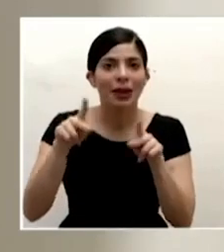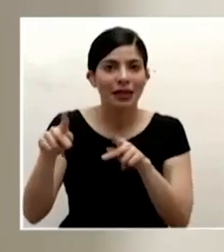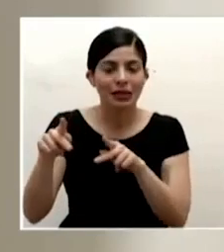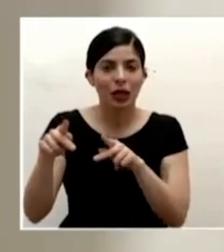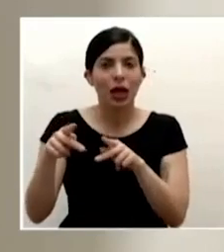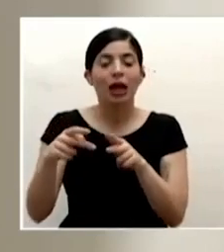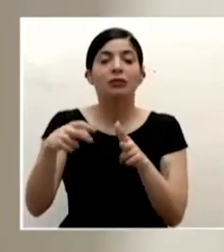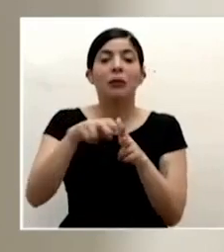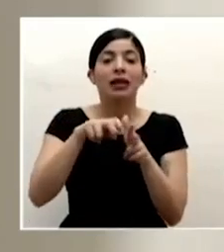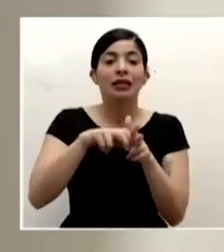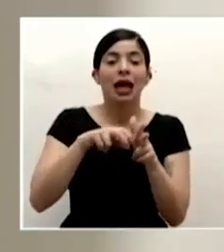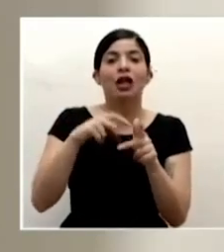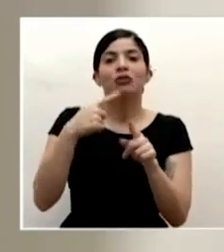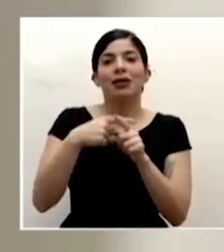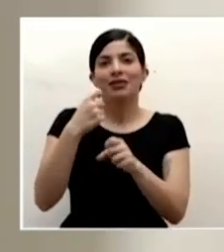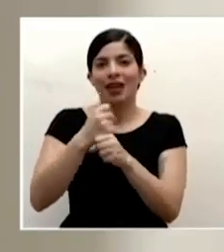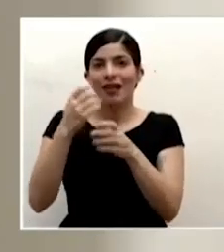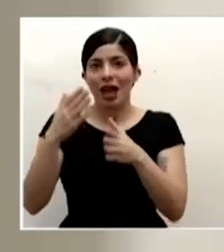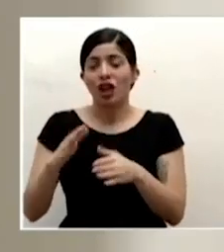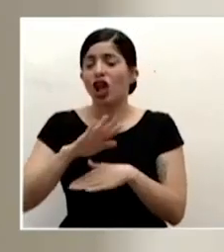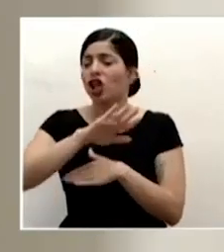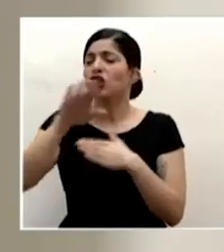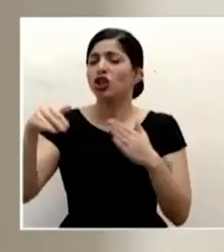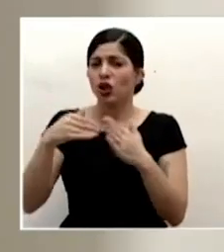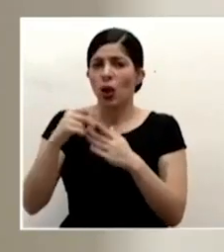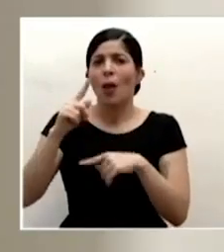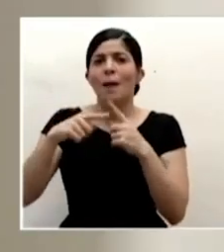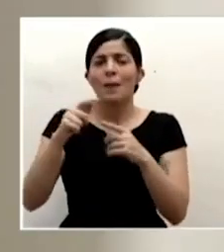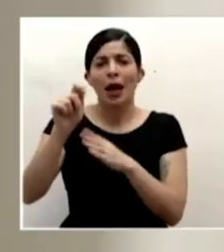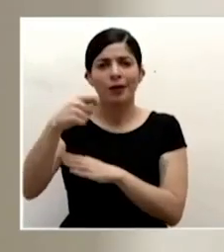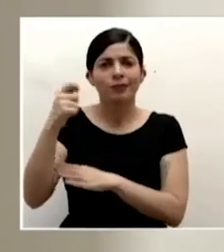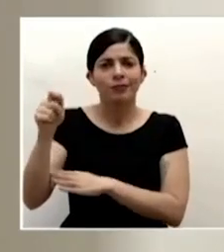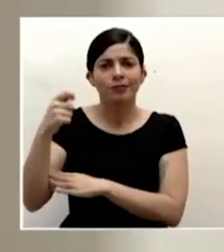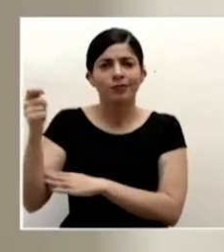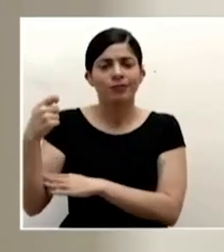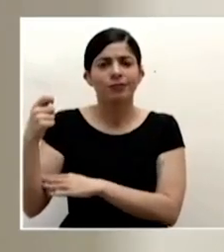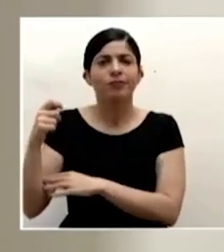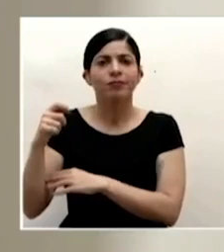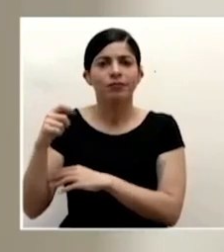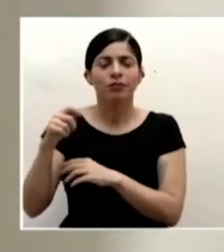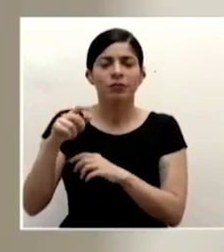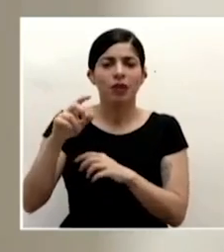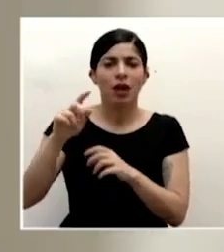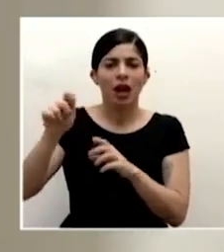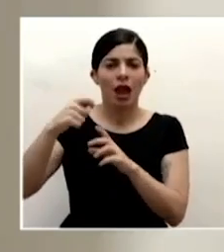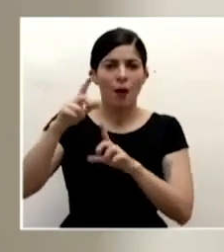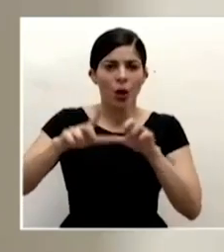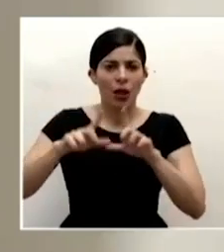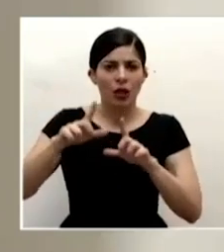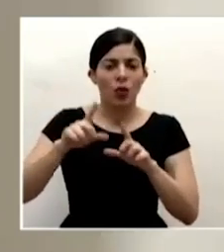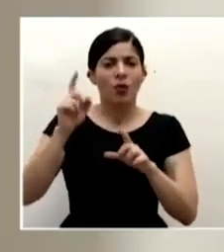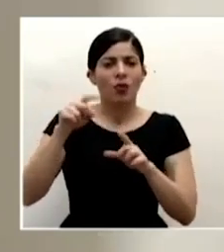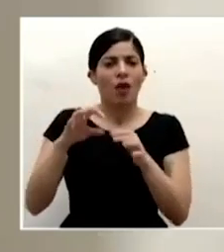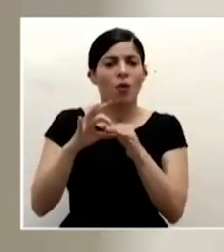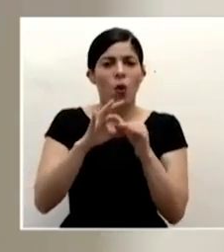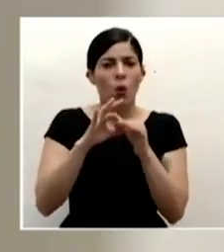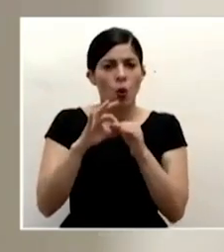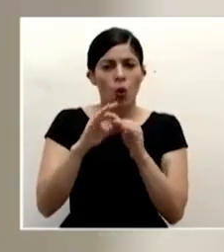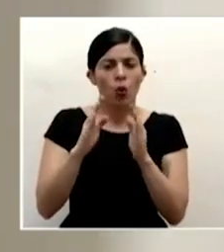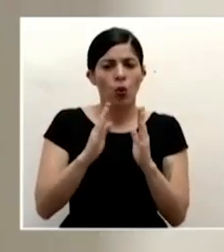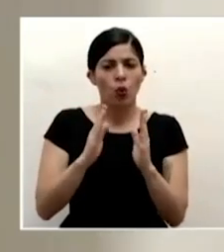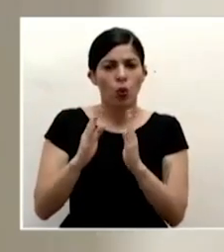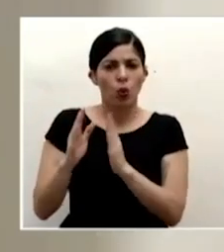a todos se les va a hacer ese muestreo y se tiene que hacer en una forma muy coordinada y con una una un